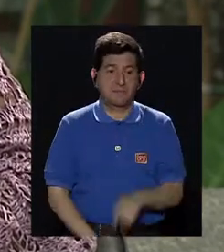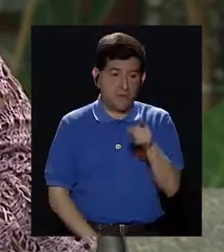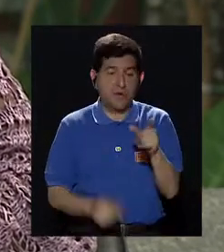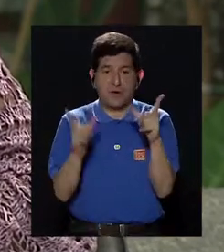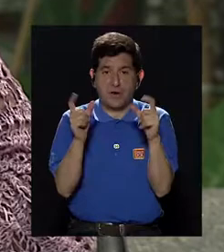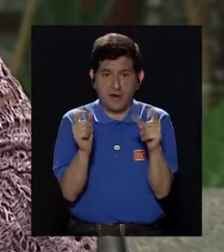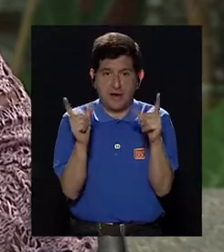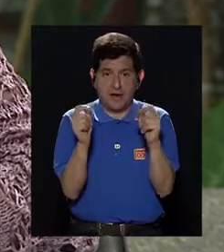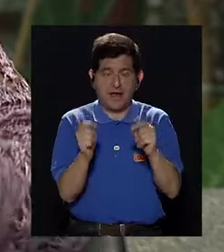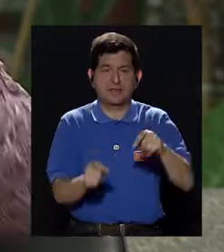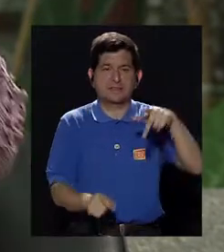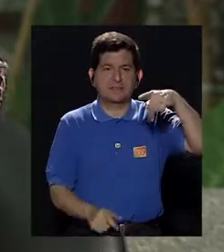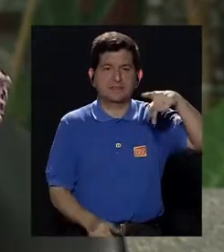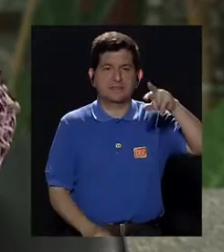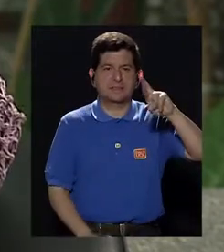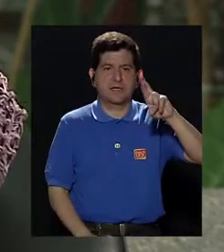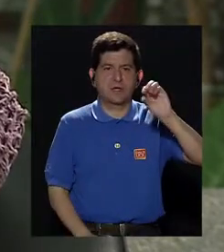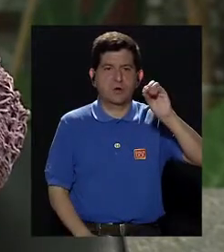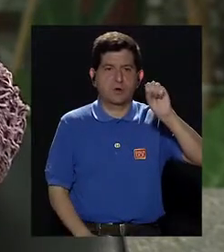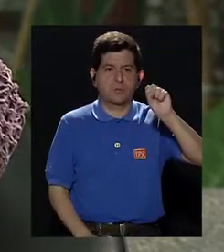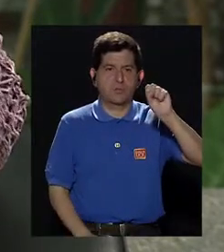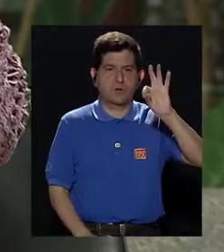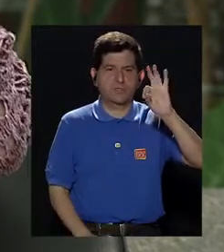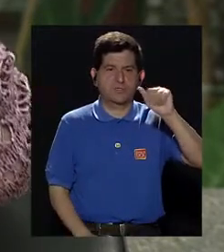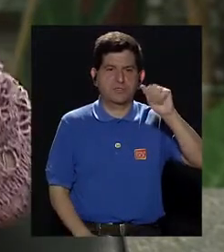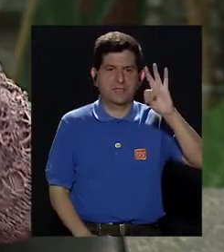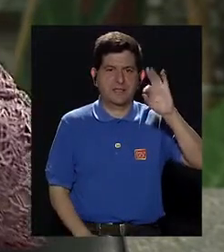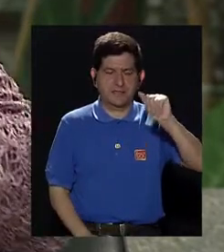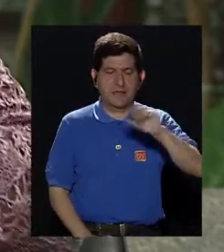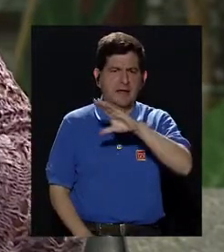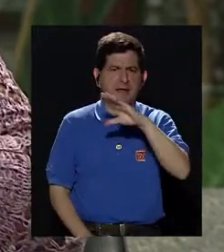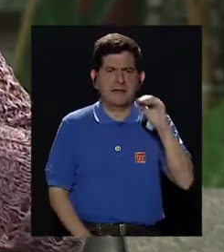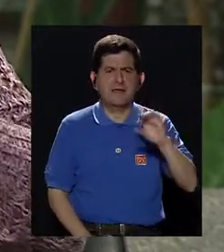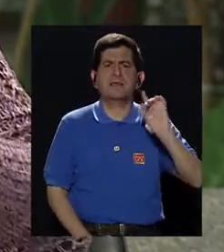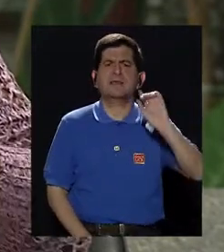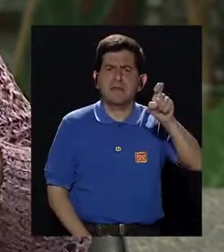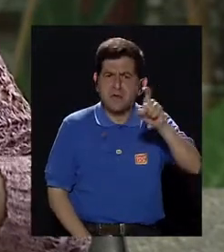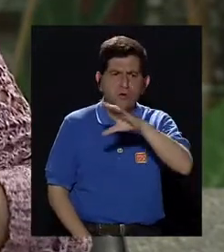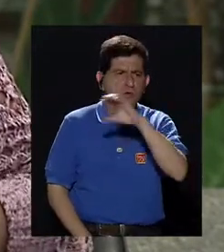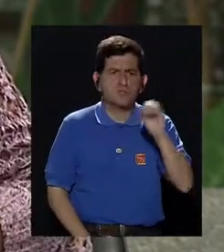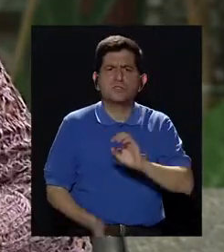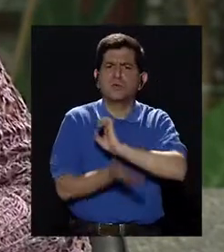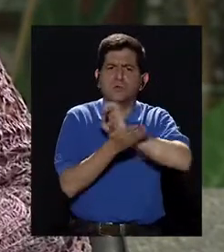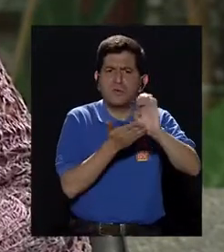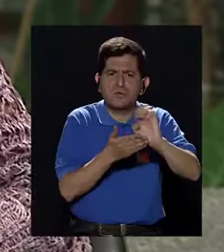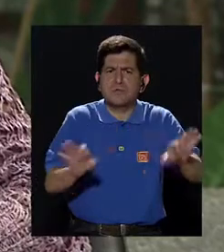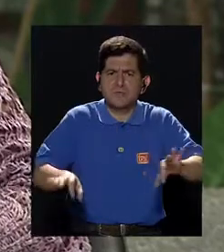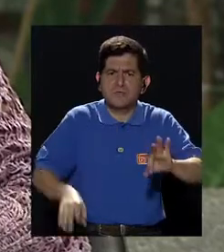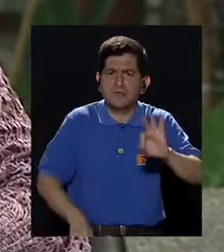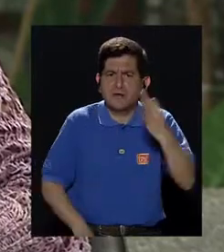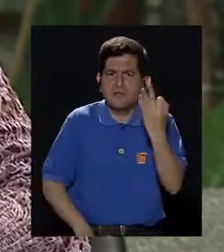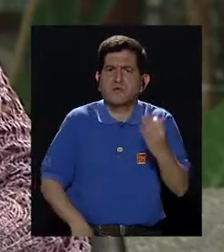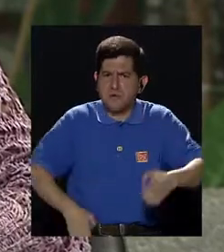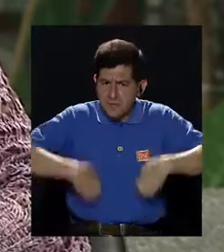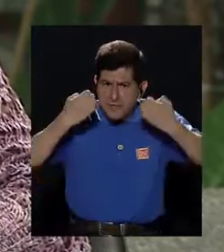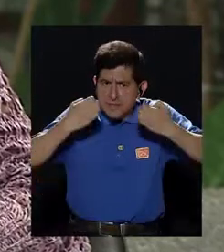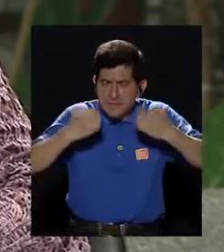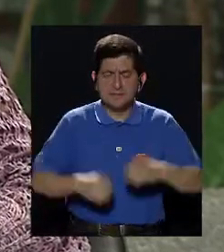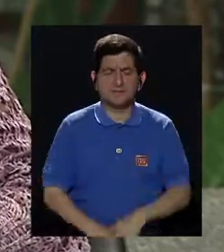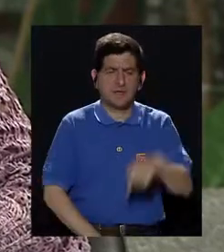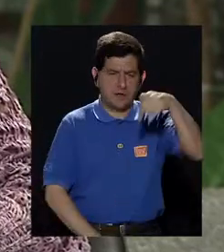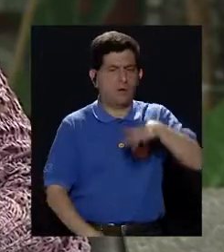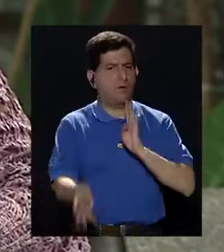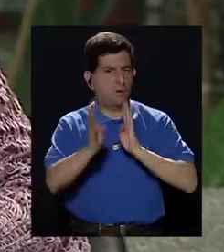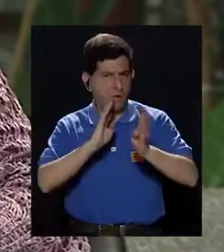cáncer de próstata, cómo se diagnostica y por supuesto si hay alguna manera de prevenirlo. Y para poder conversar acerca de este tema,